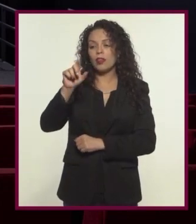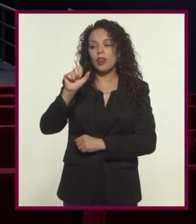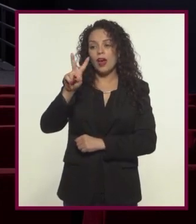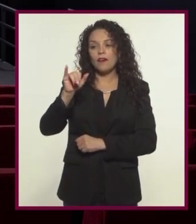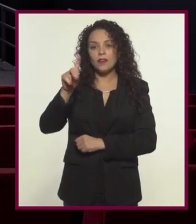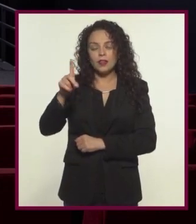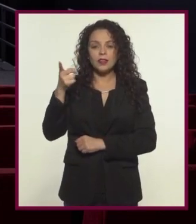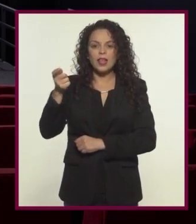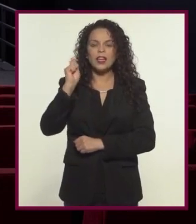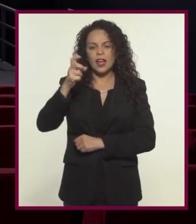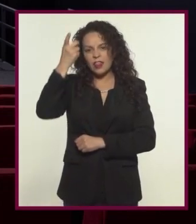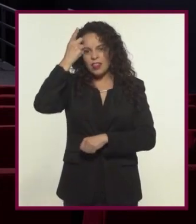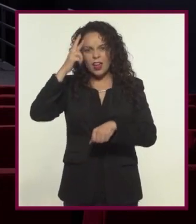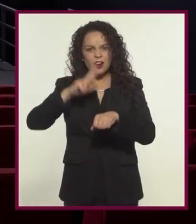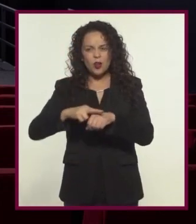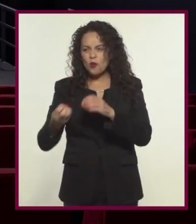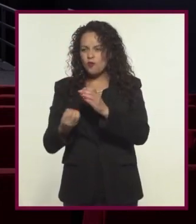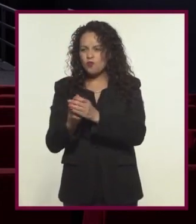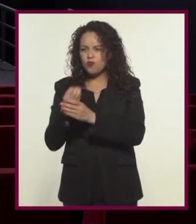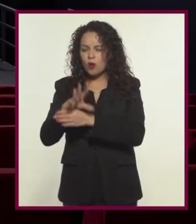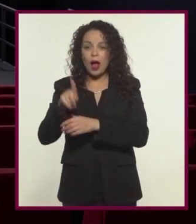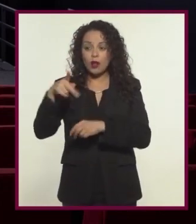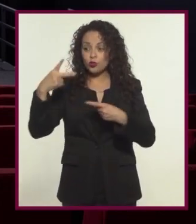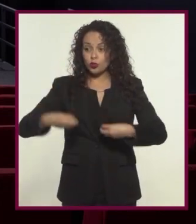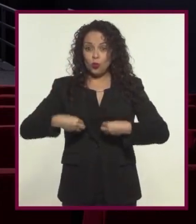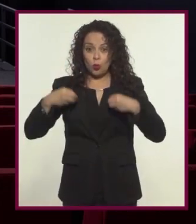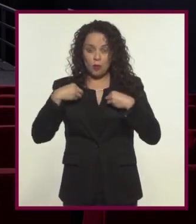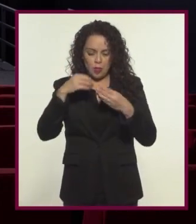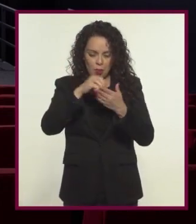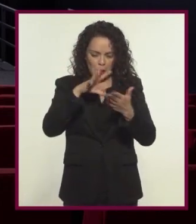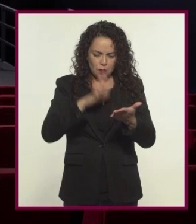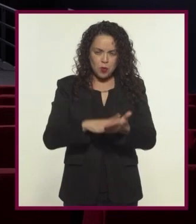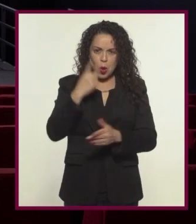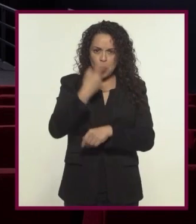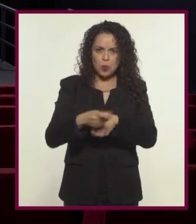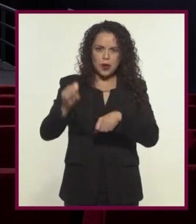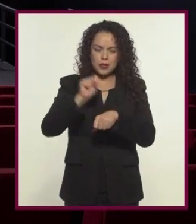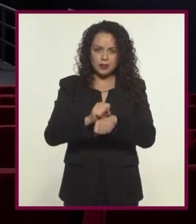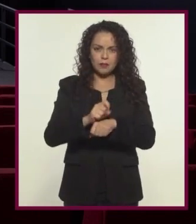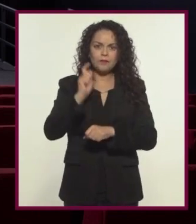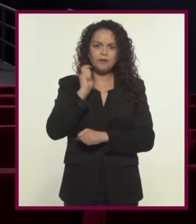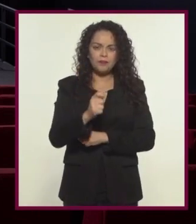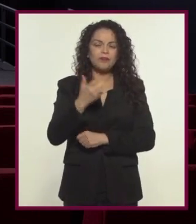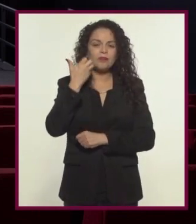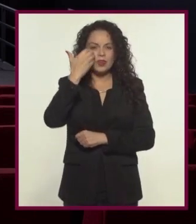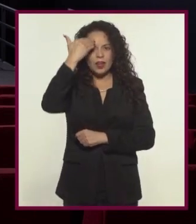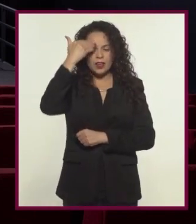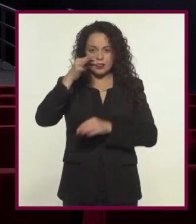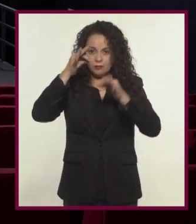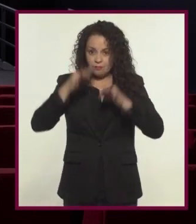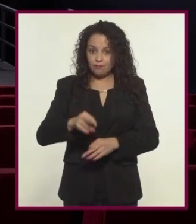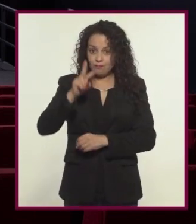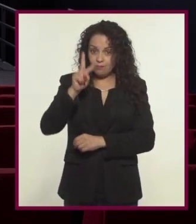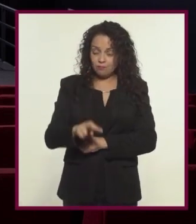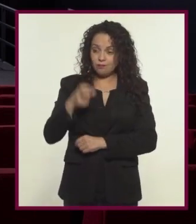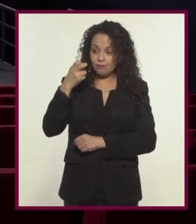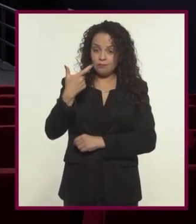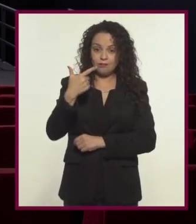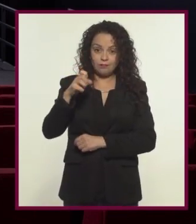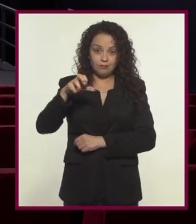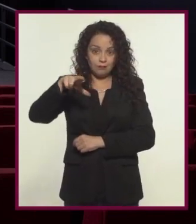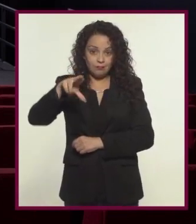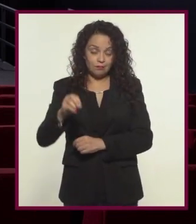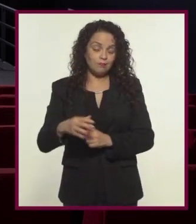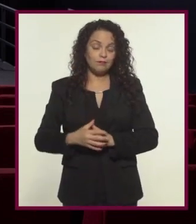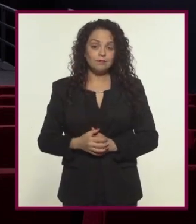David Holzman en la que un director principiante registra su vida durante una semana en un claro intento por cuestionar la